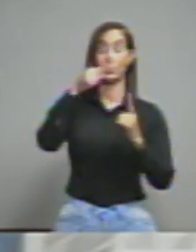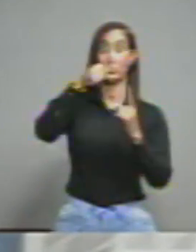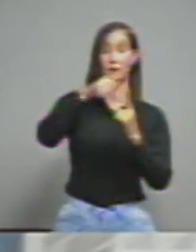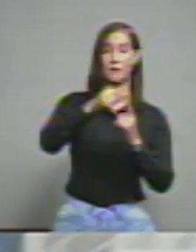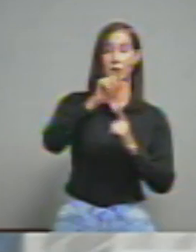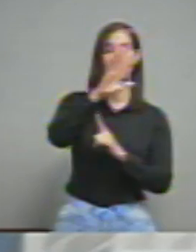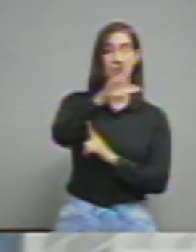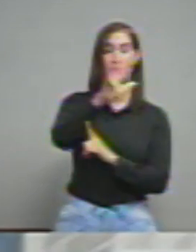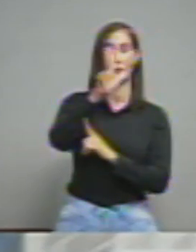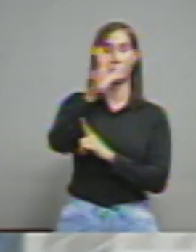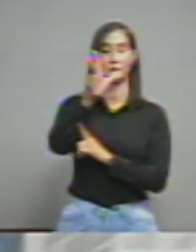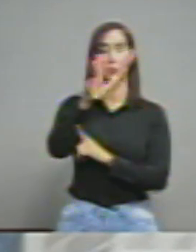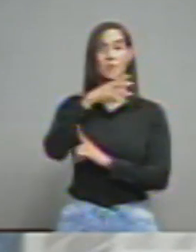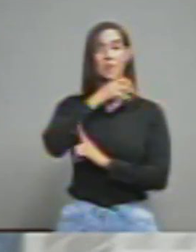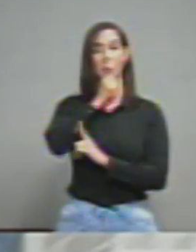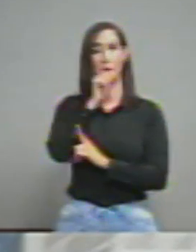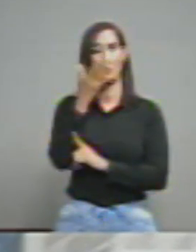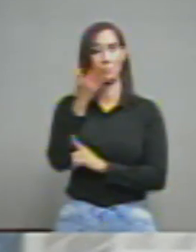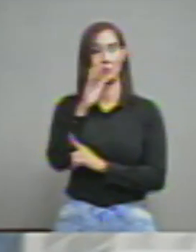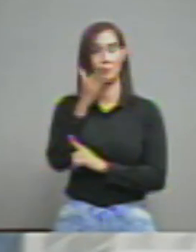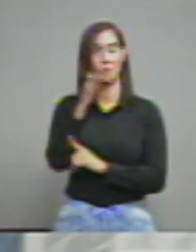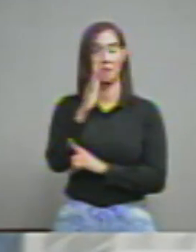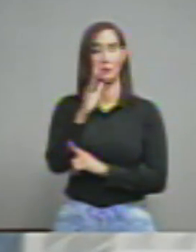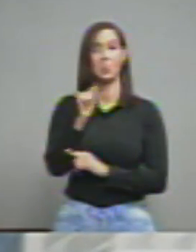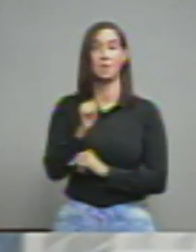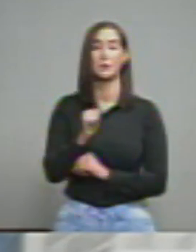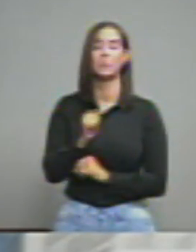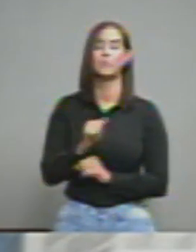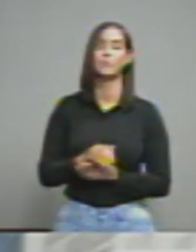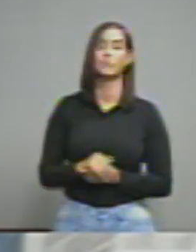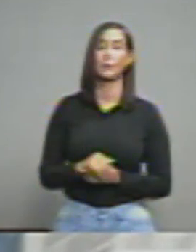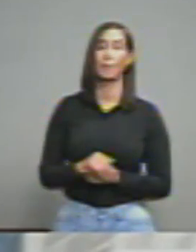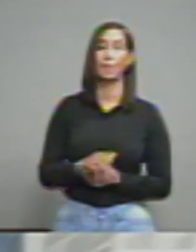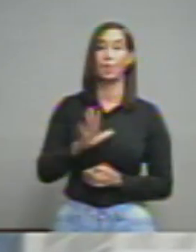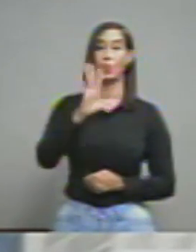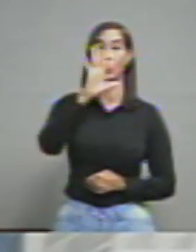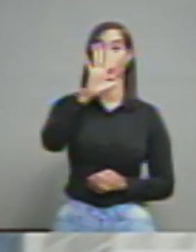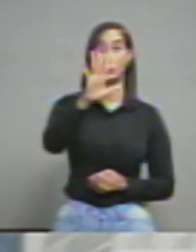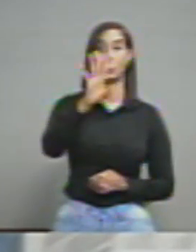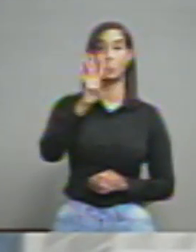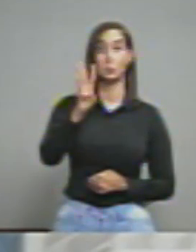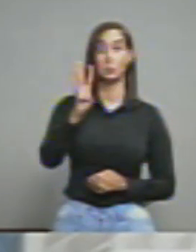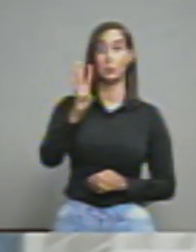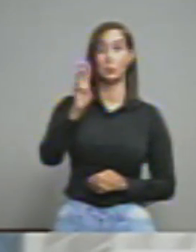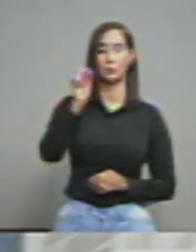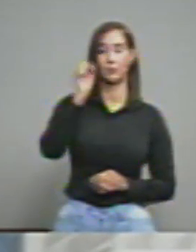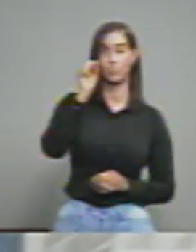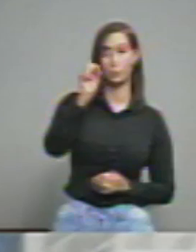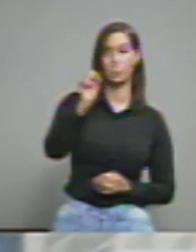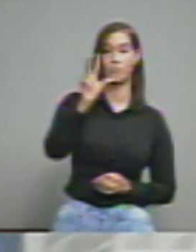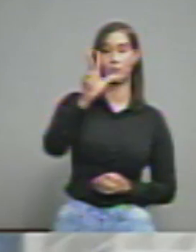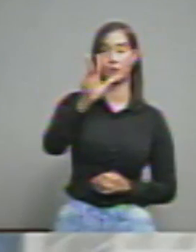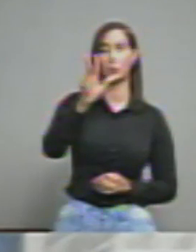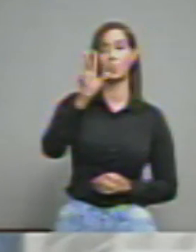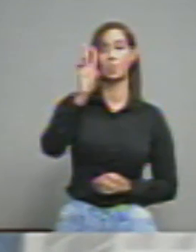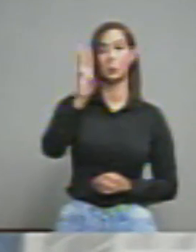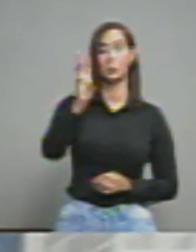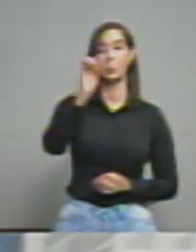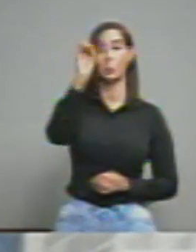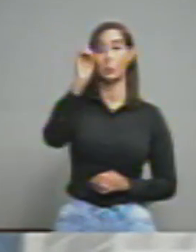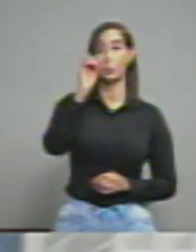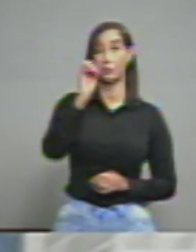años las edades el 54 punto 36 por ciento corresponden